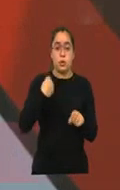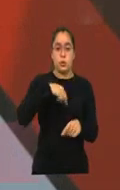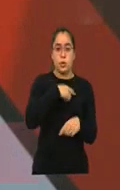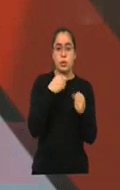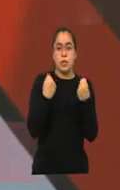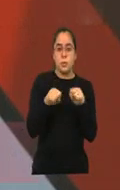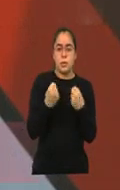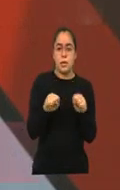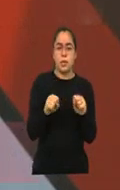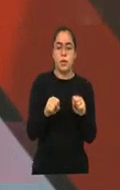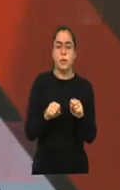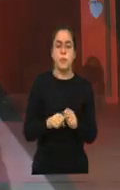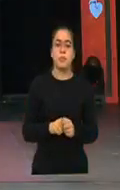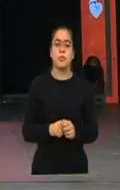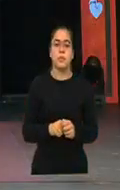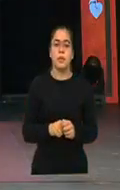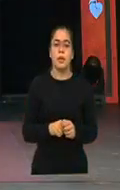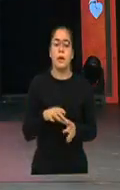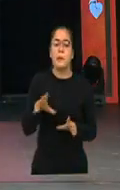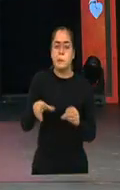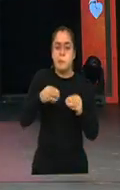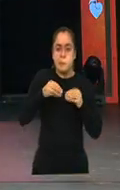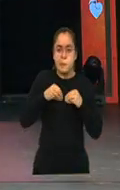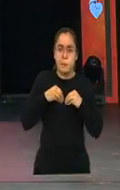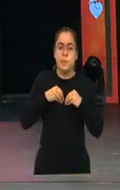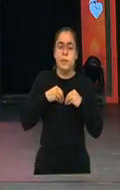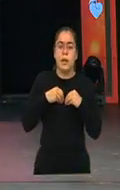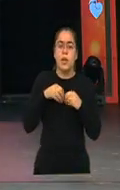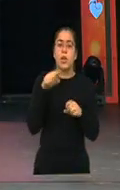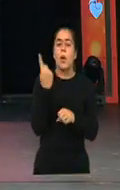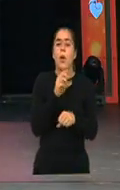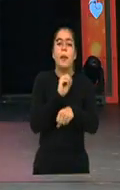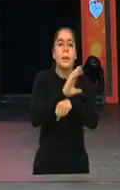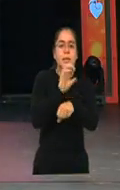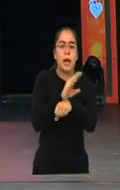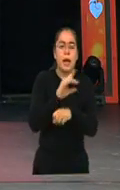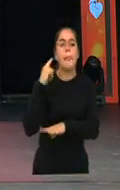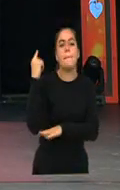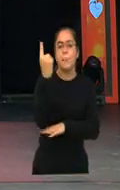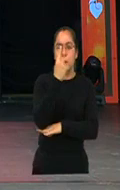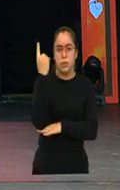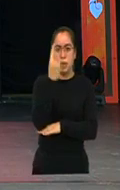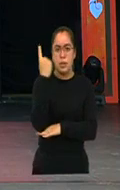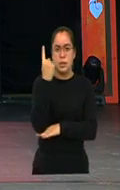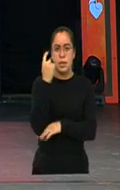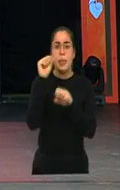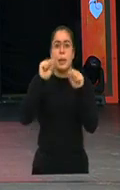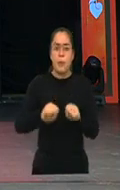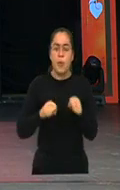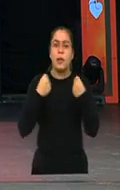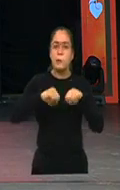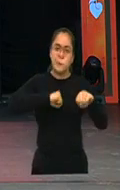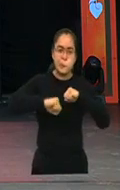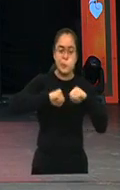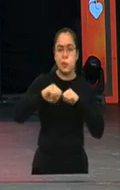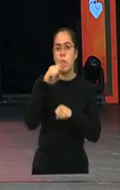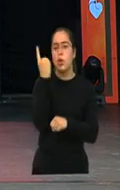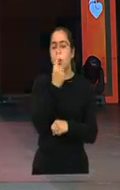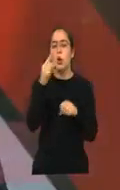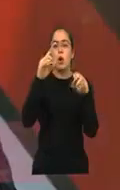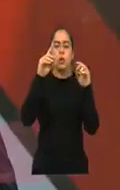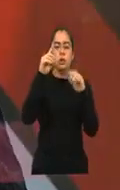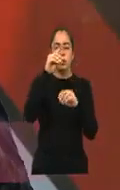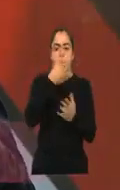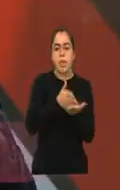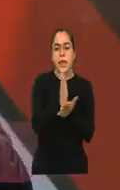hecho propio el mensaje y la importancia de promover los derechos de las personas con discapacidad,